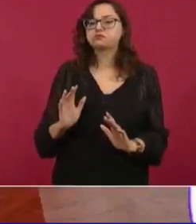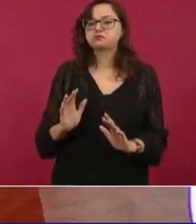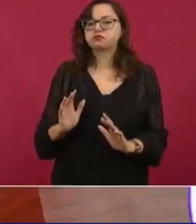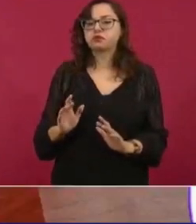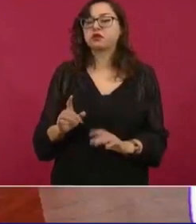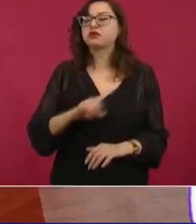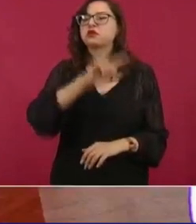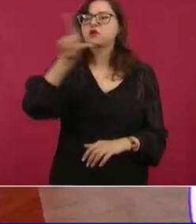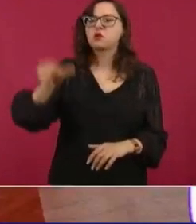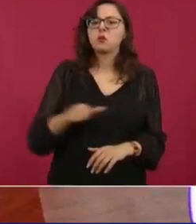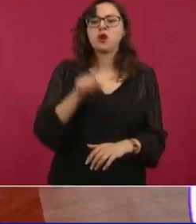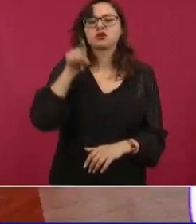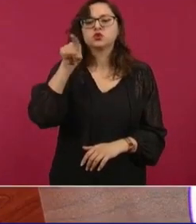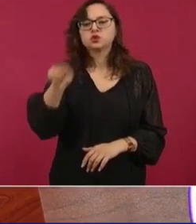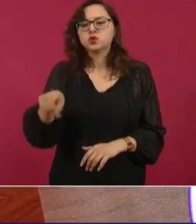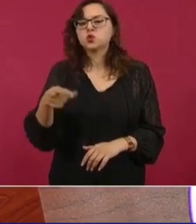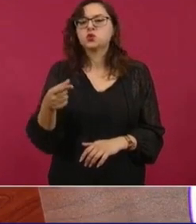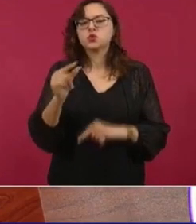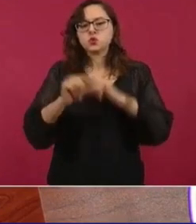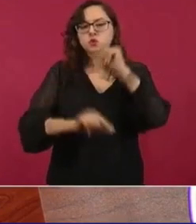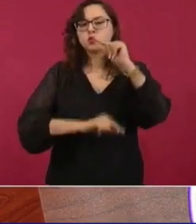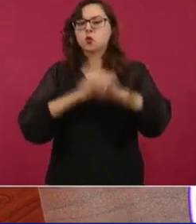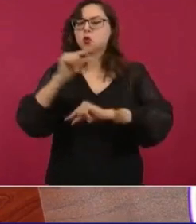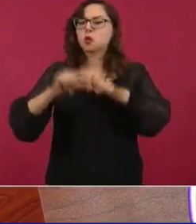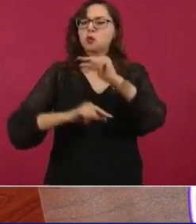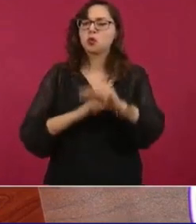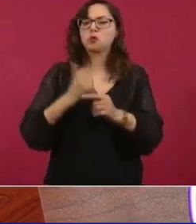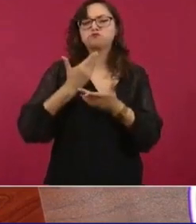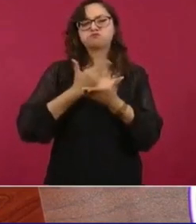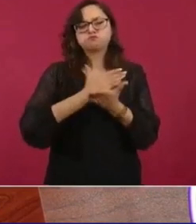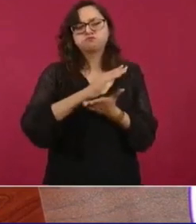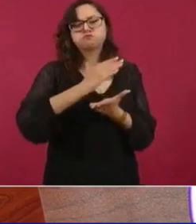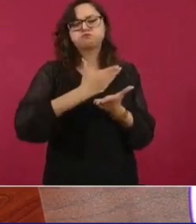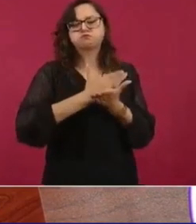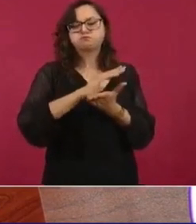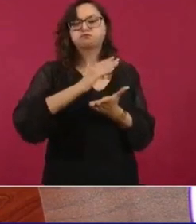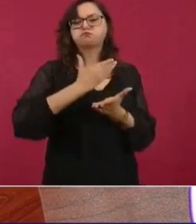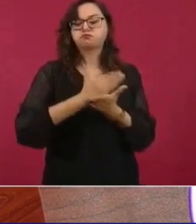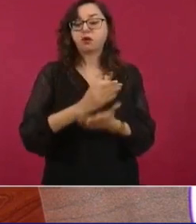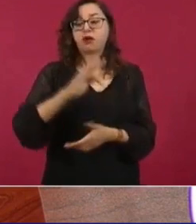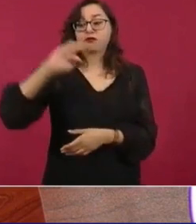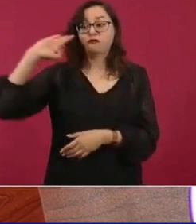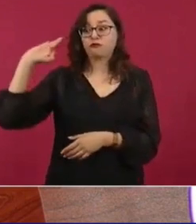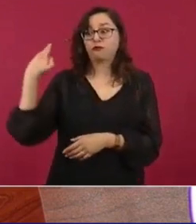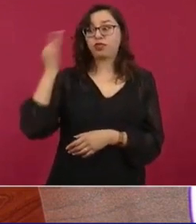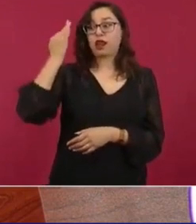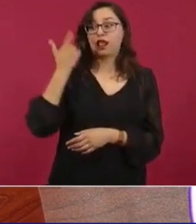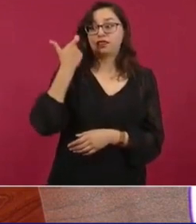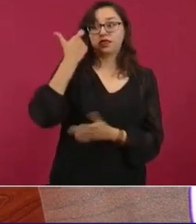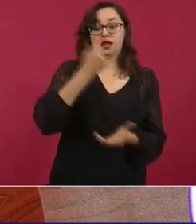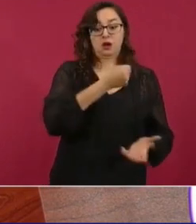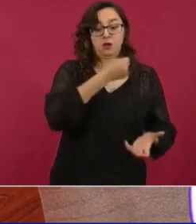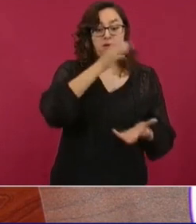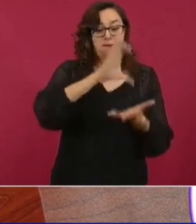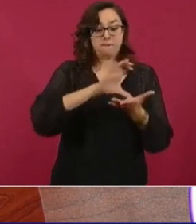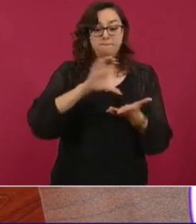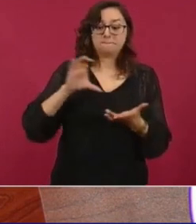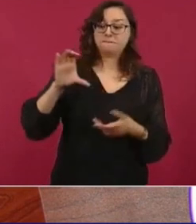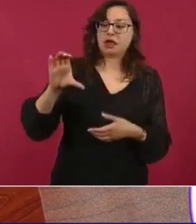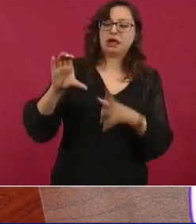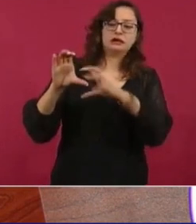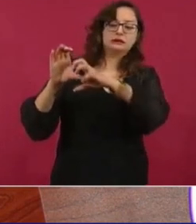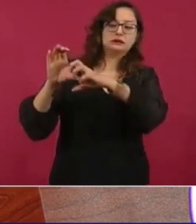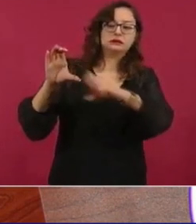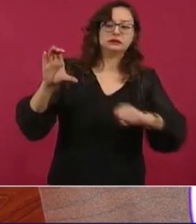descuente de tus participaciones lo que tengas que